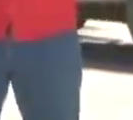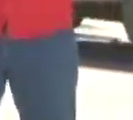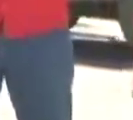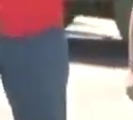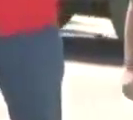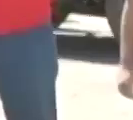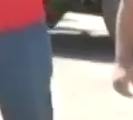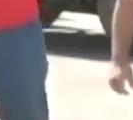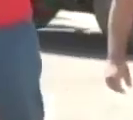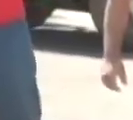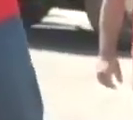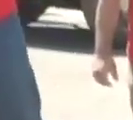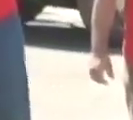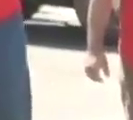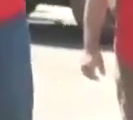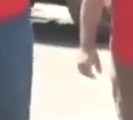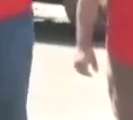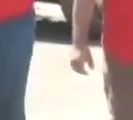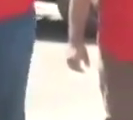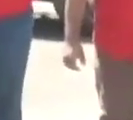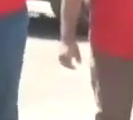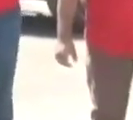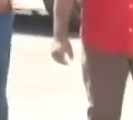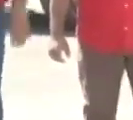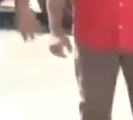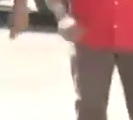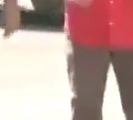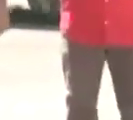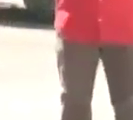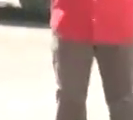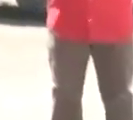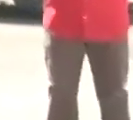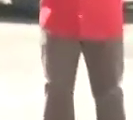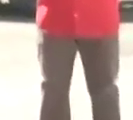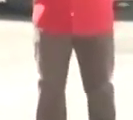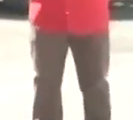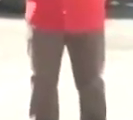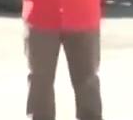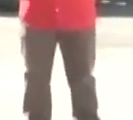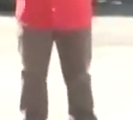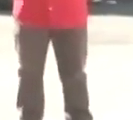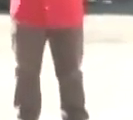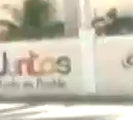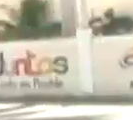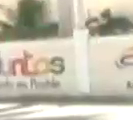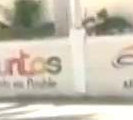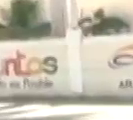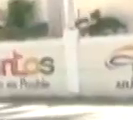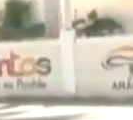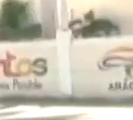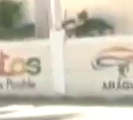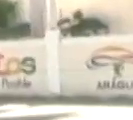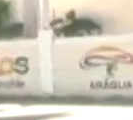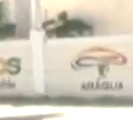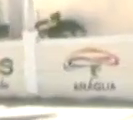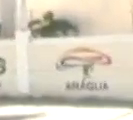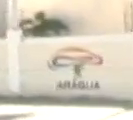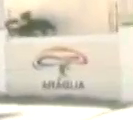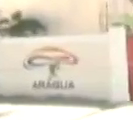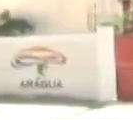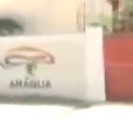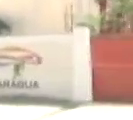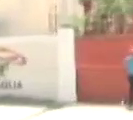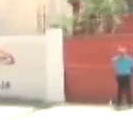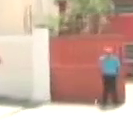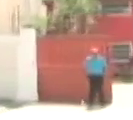presidente de la paz nuestro presidente Nicolás Maduro Moro lo encontramos acá en el complejo industrial